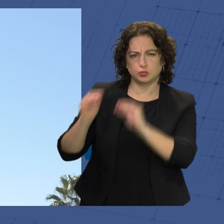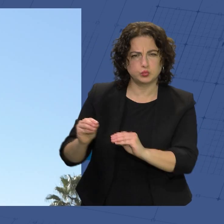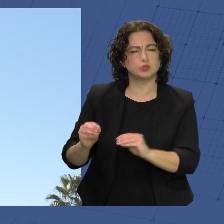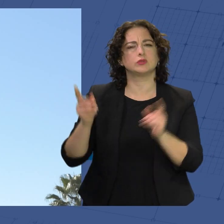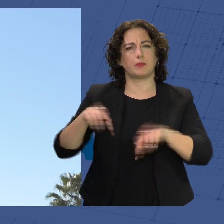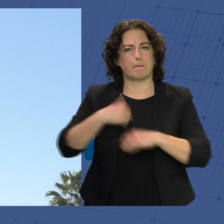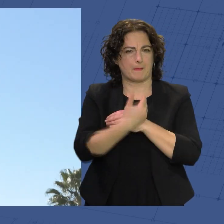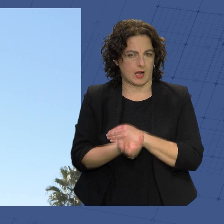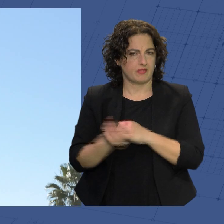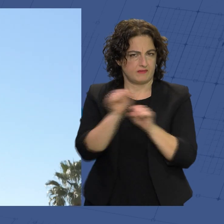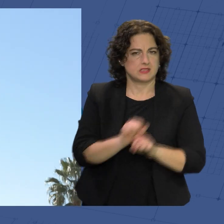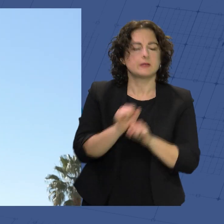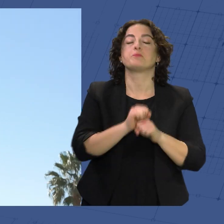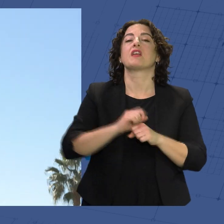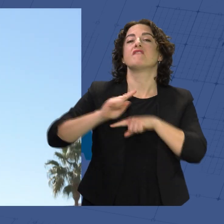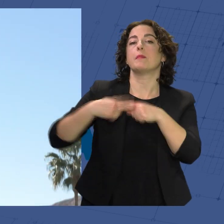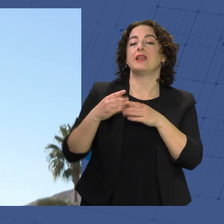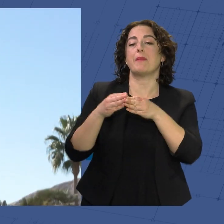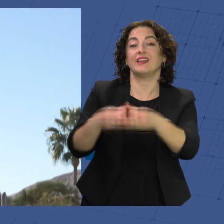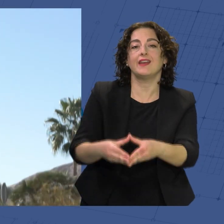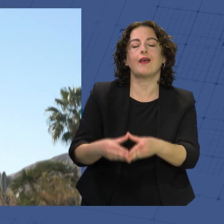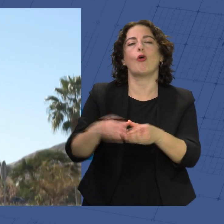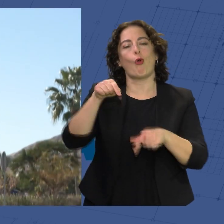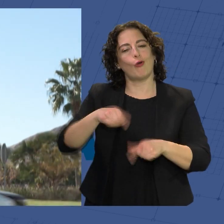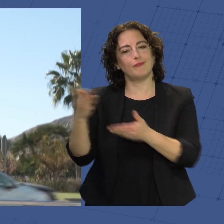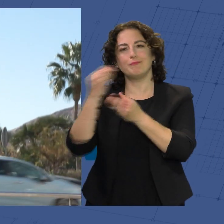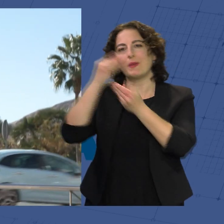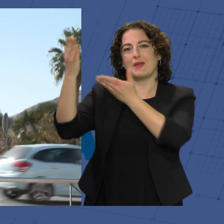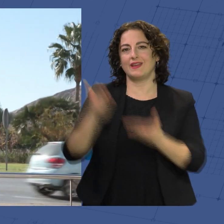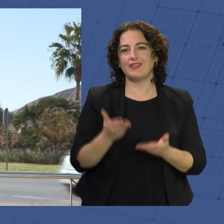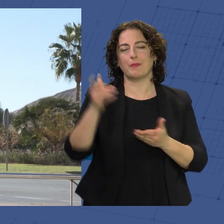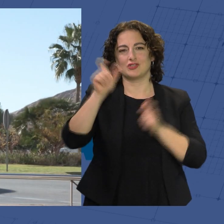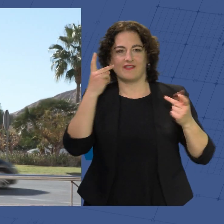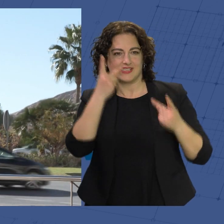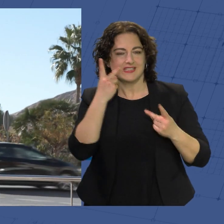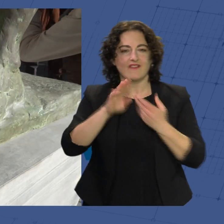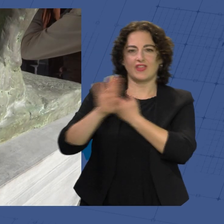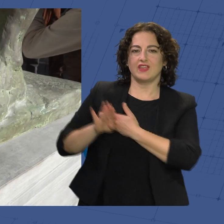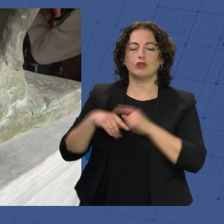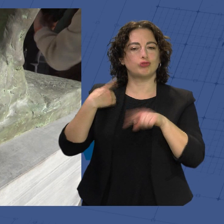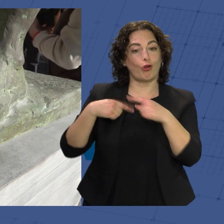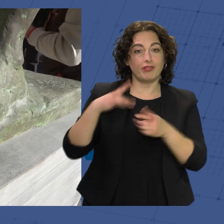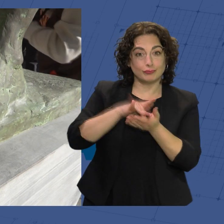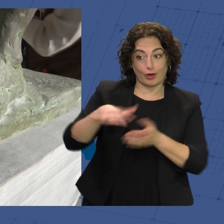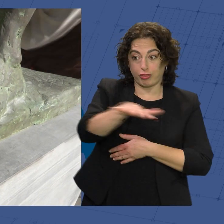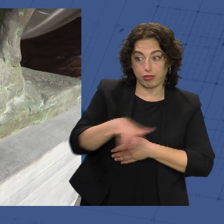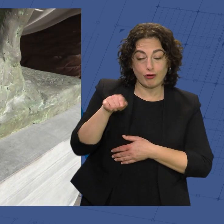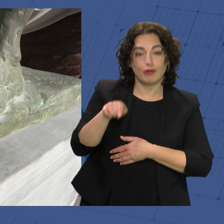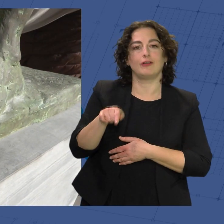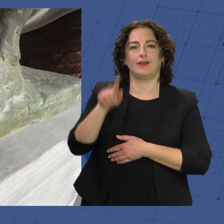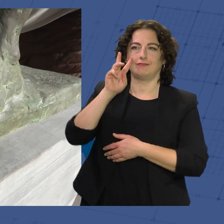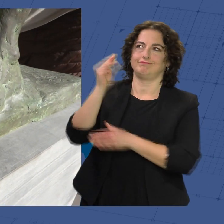el pan. Familia marinera desde hoy da la bienvenida a los visitantes y a los vecinos que diariamente pasan por este punto